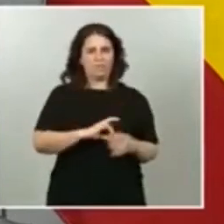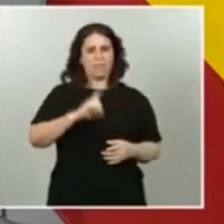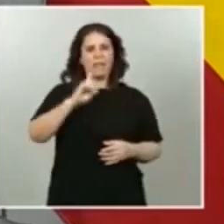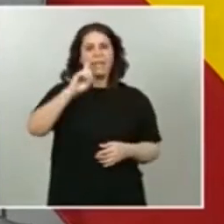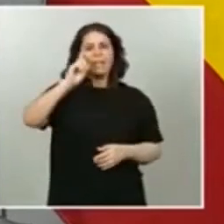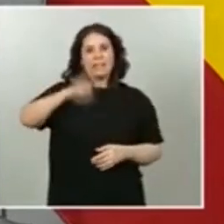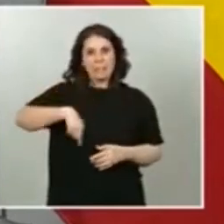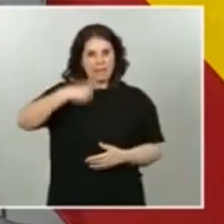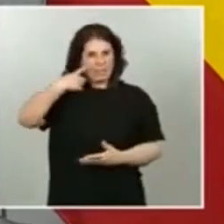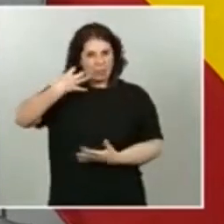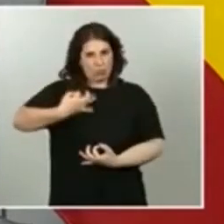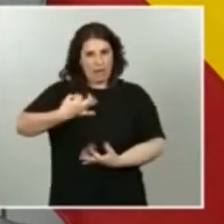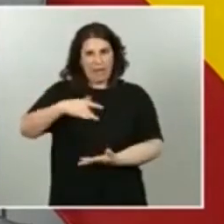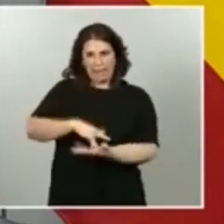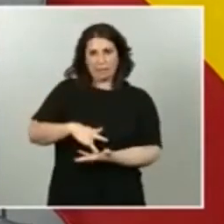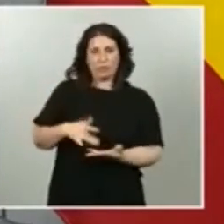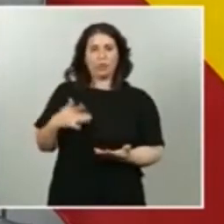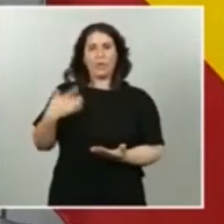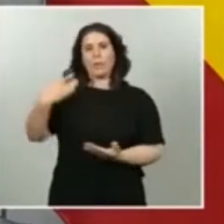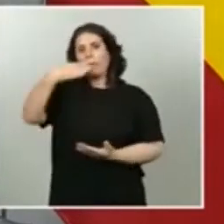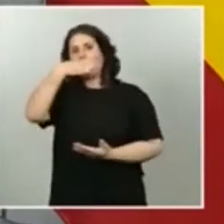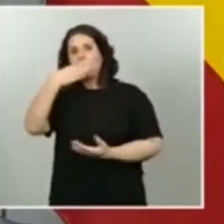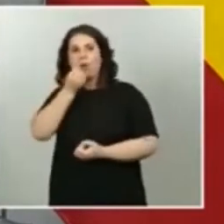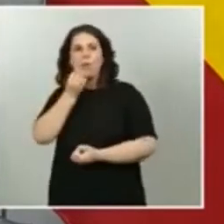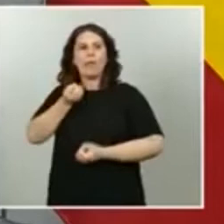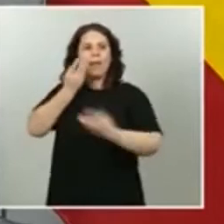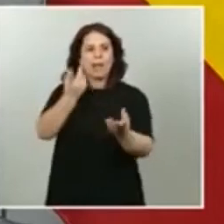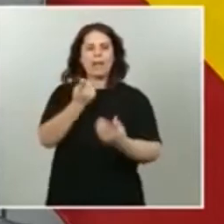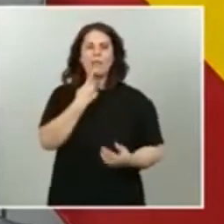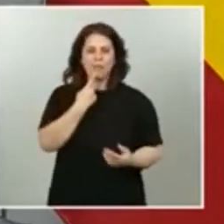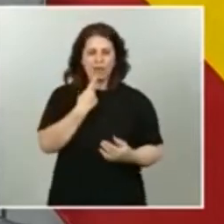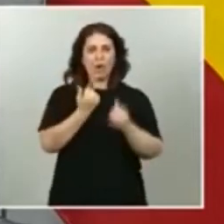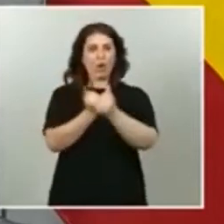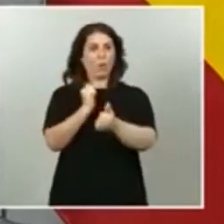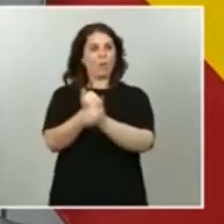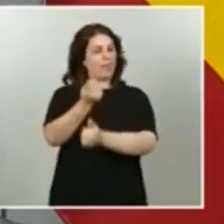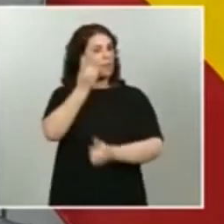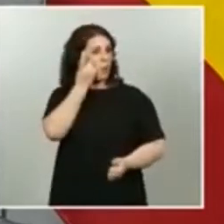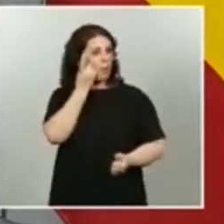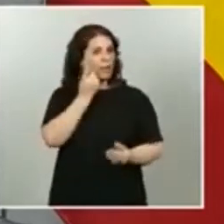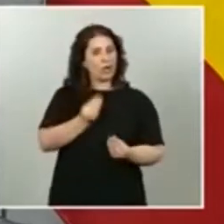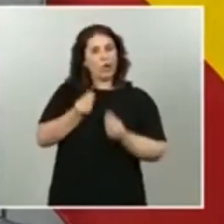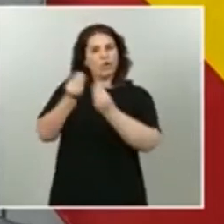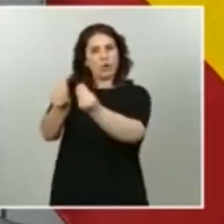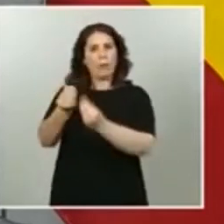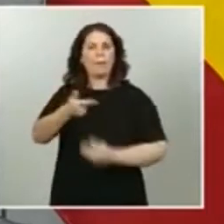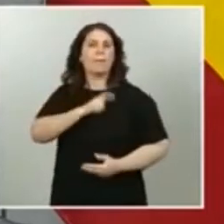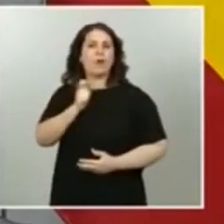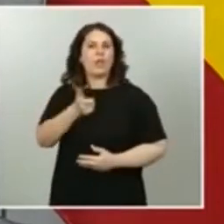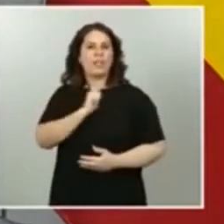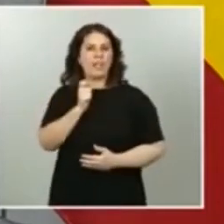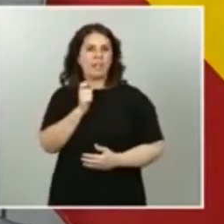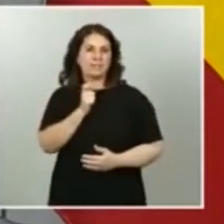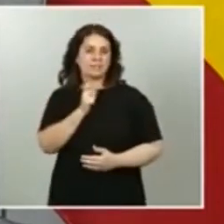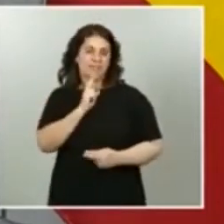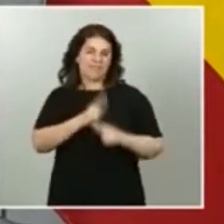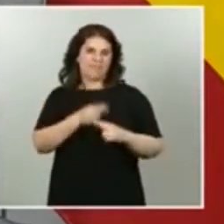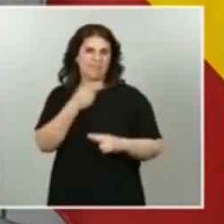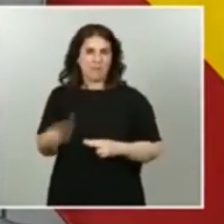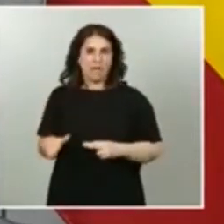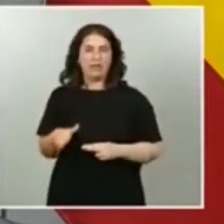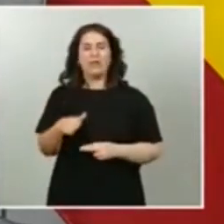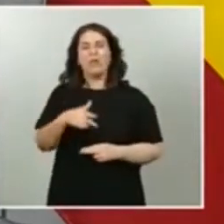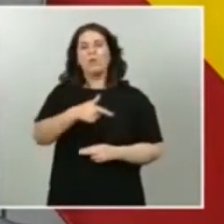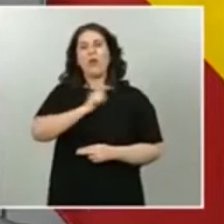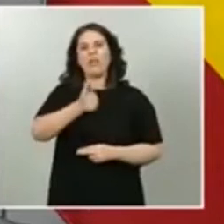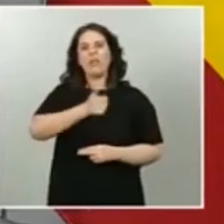Villarejo declara haber entregado copias de ese teléfono móvil a los policías de la mal llamada policía patriótica, a